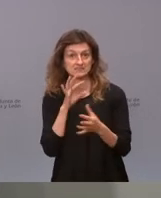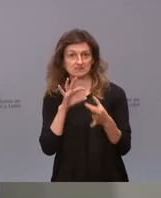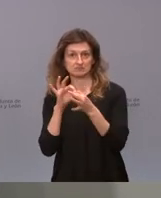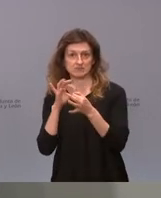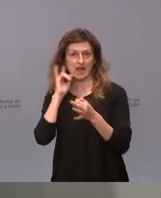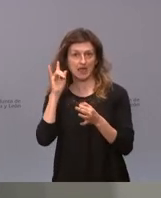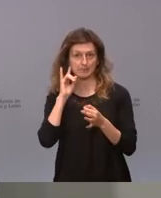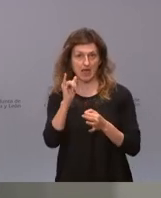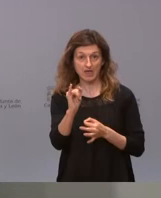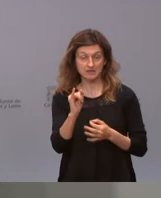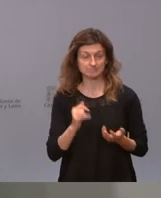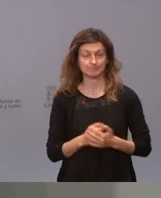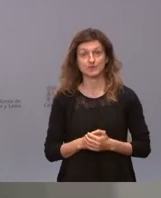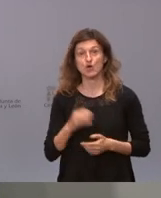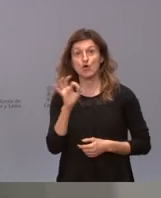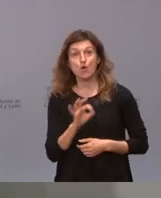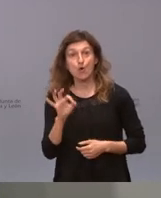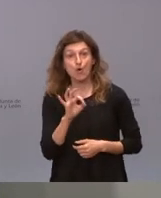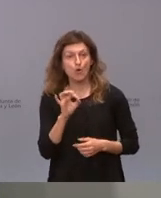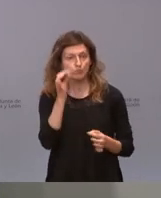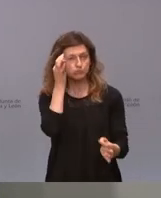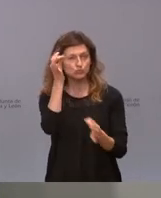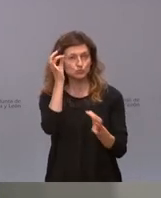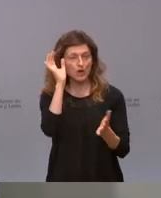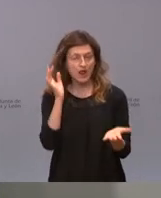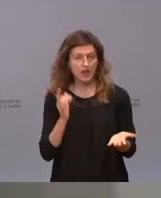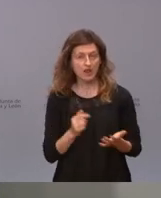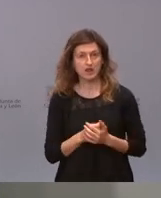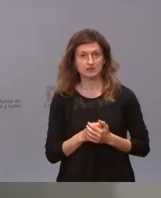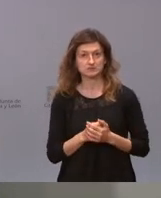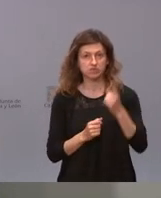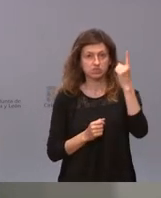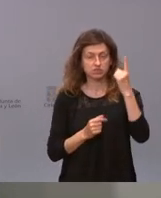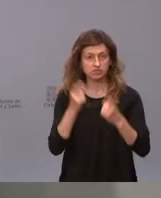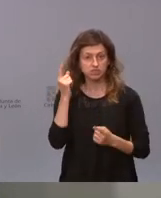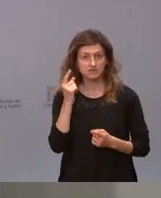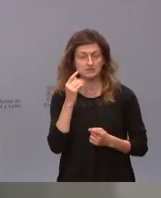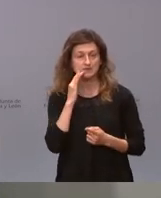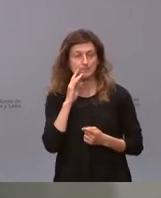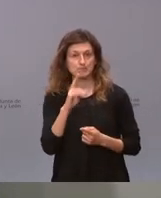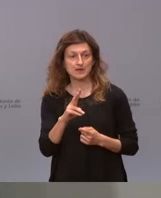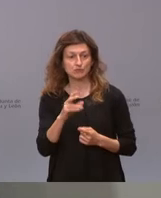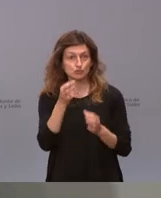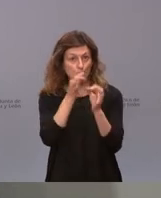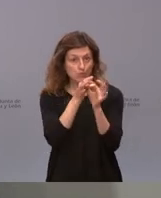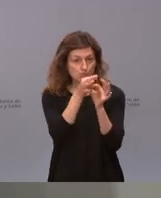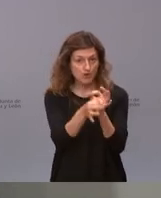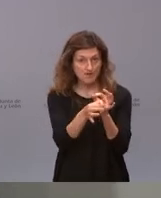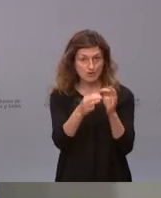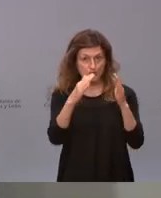o en situaciones puntuales de muchísima incidencia en la que se produzcan confinamientos municipales